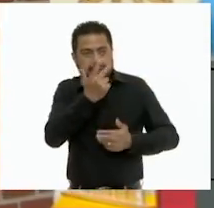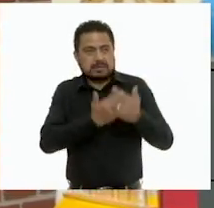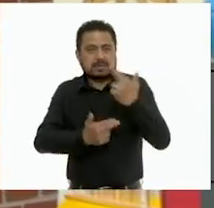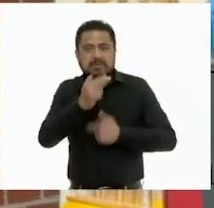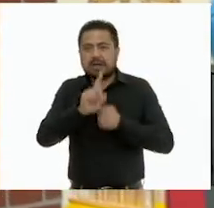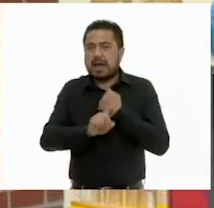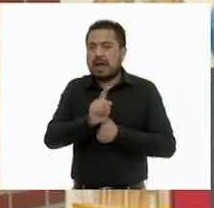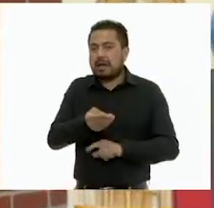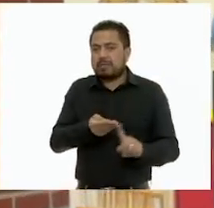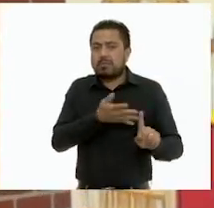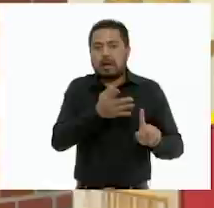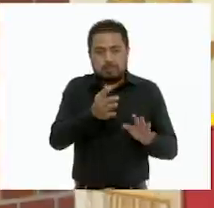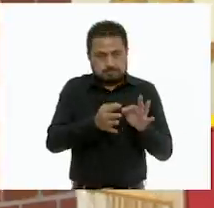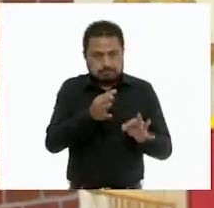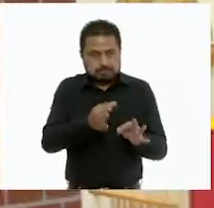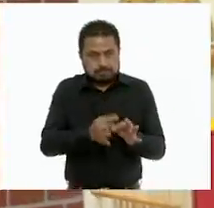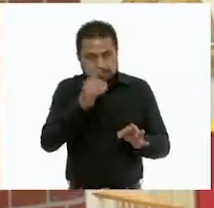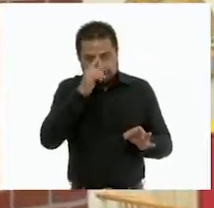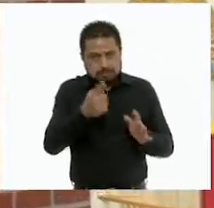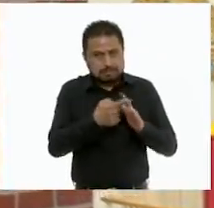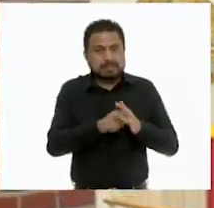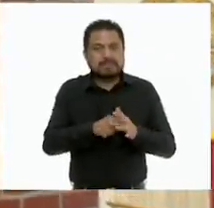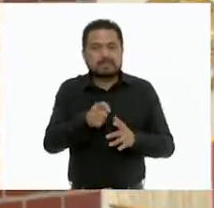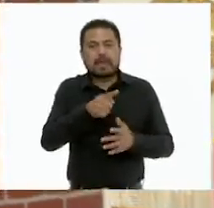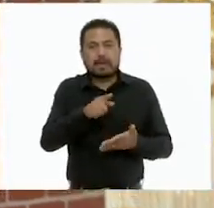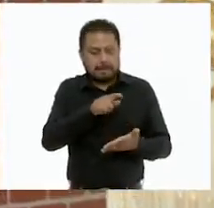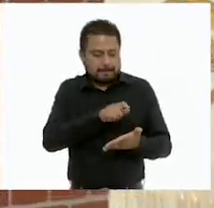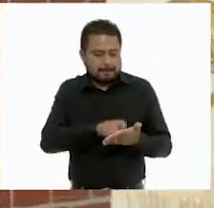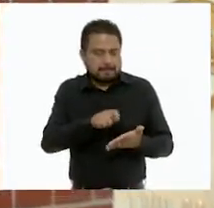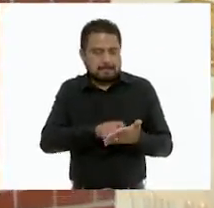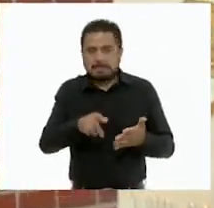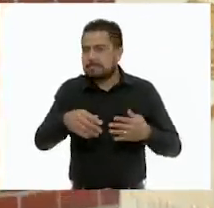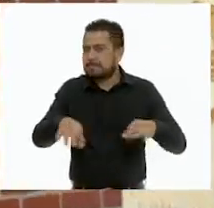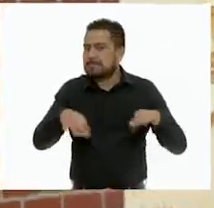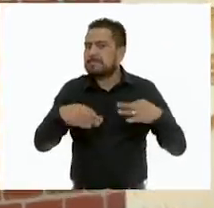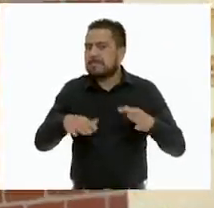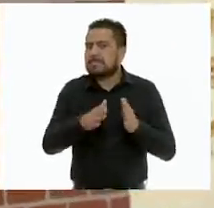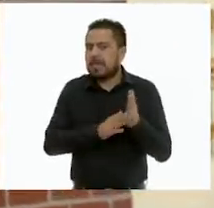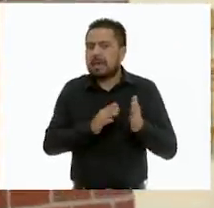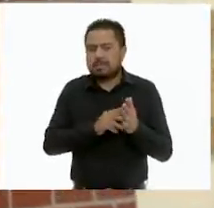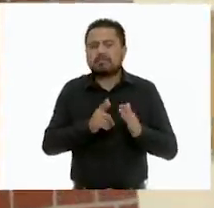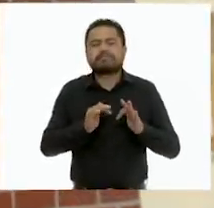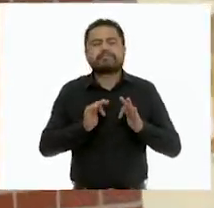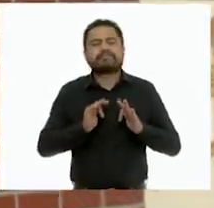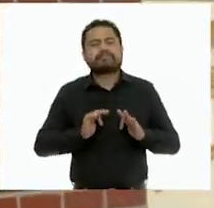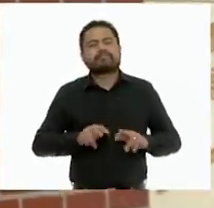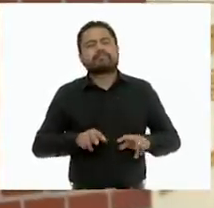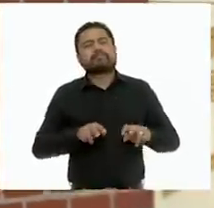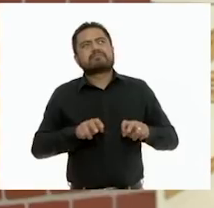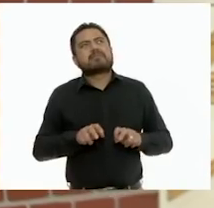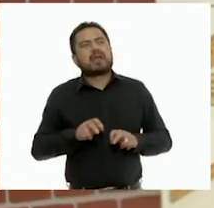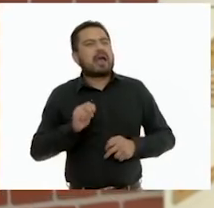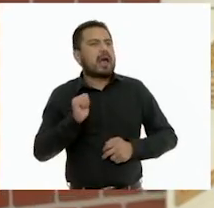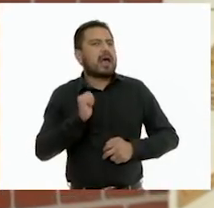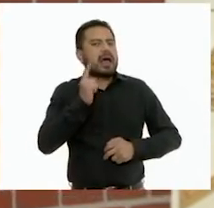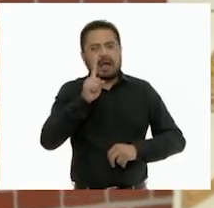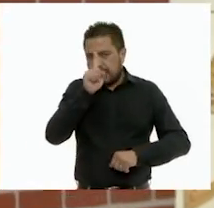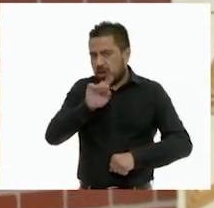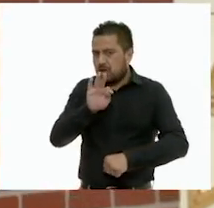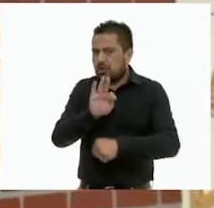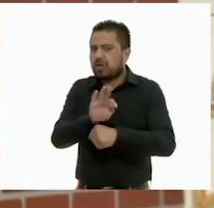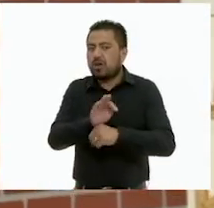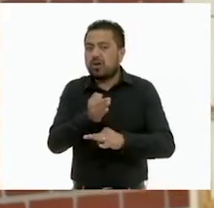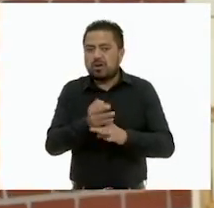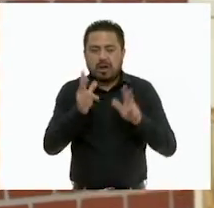causados. ¿Listos para comenzar? Preparen papel y lápiz y pónganse cómodos. Y vamos a escuchar un consejo de ajo